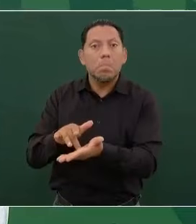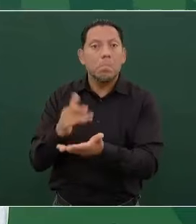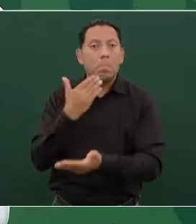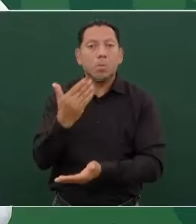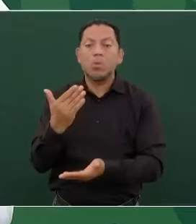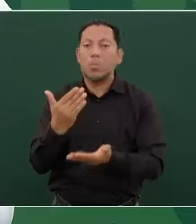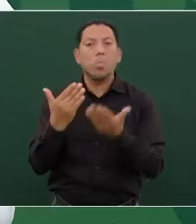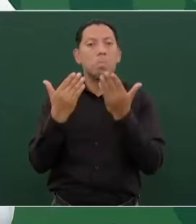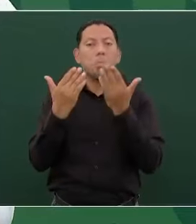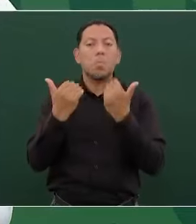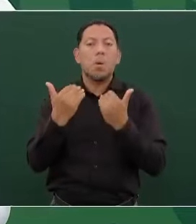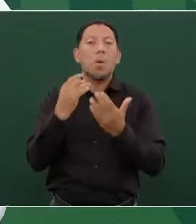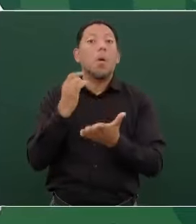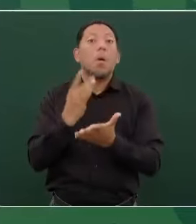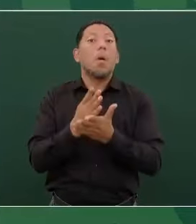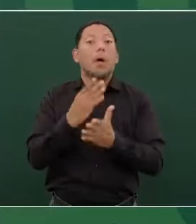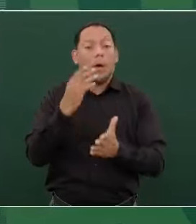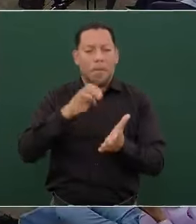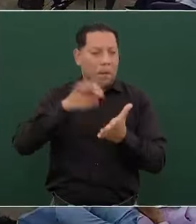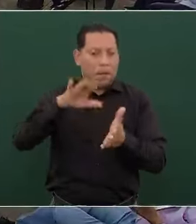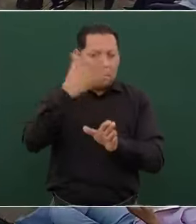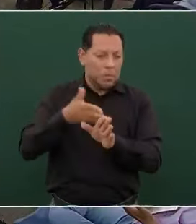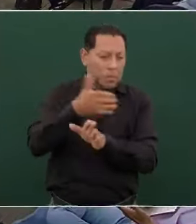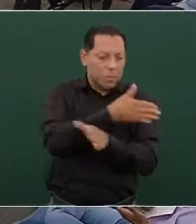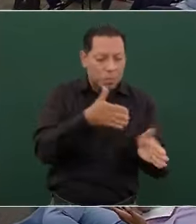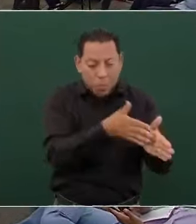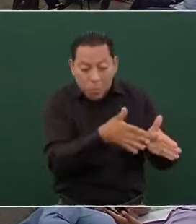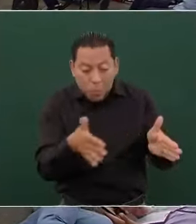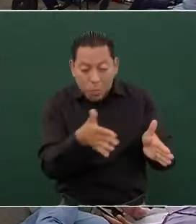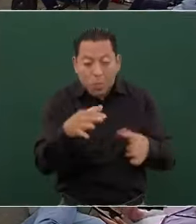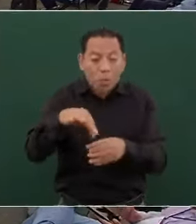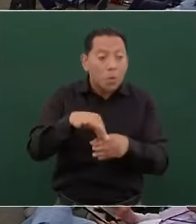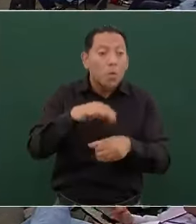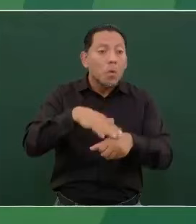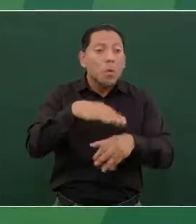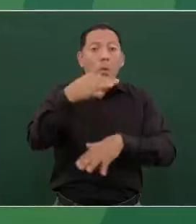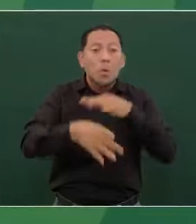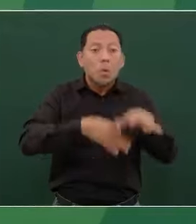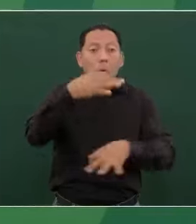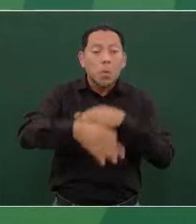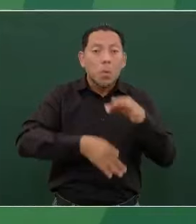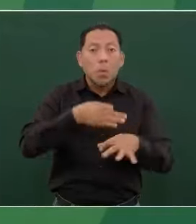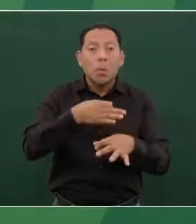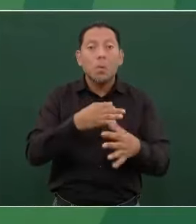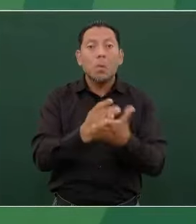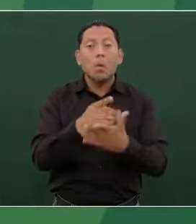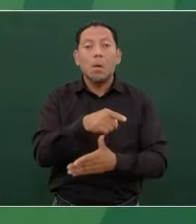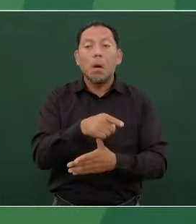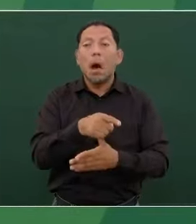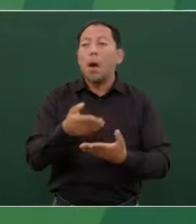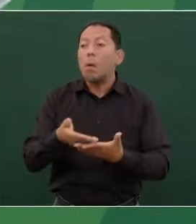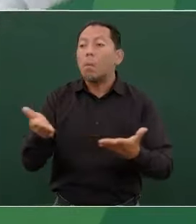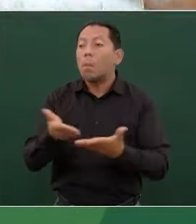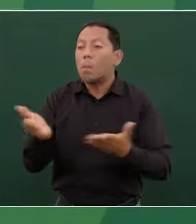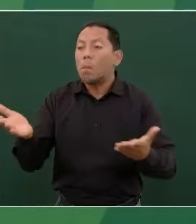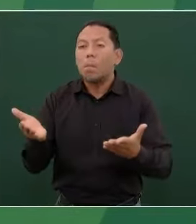Y sólo cuando habían elecciones, como en esta temporada, pero ahora ya